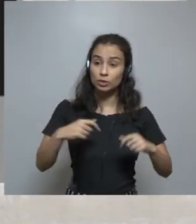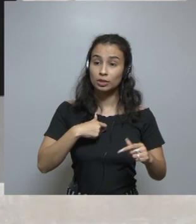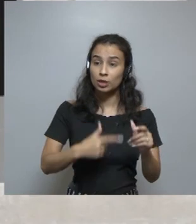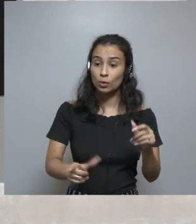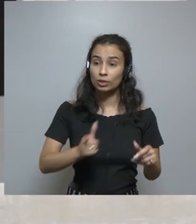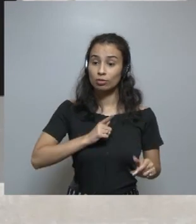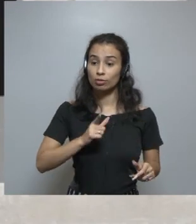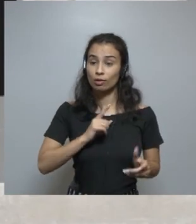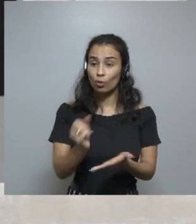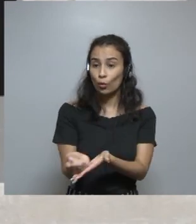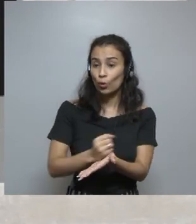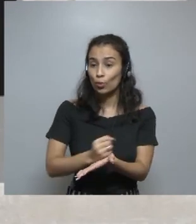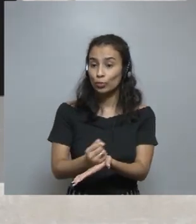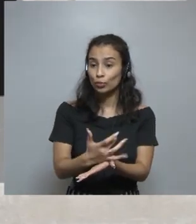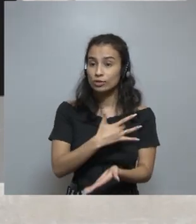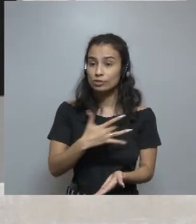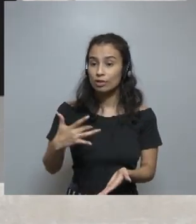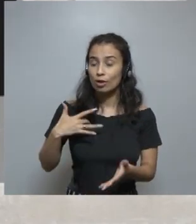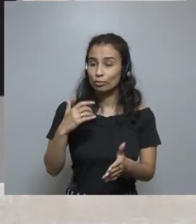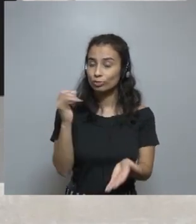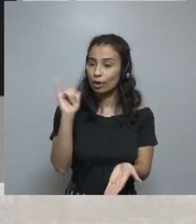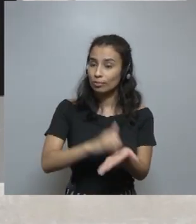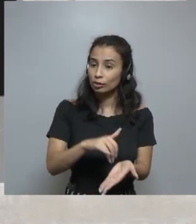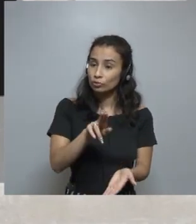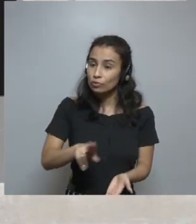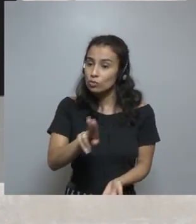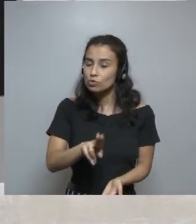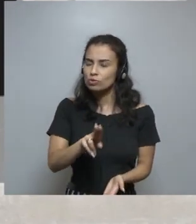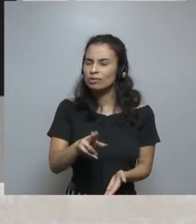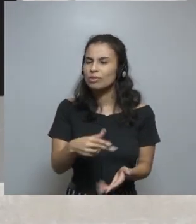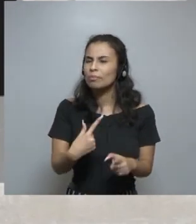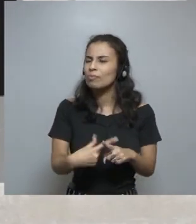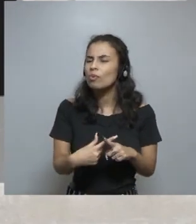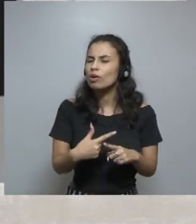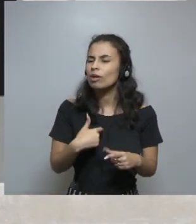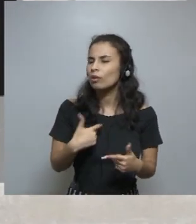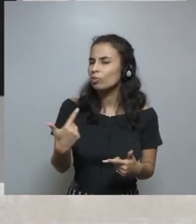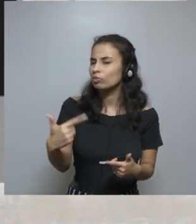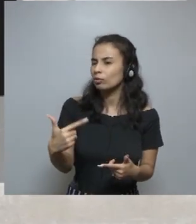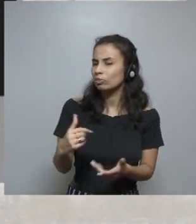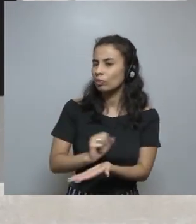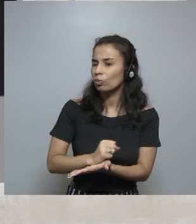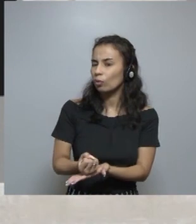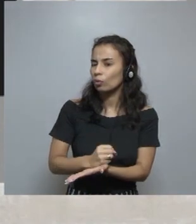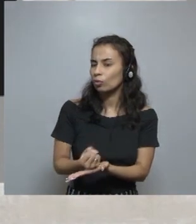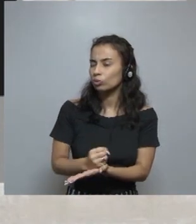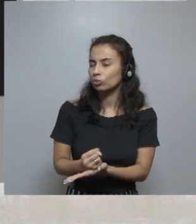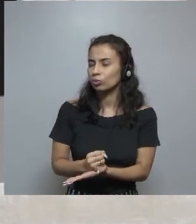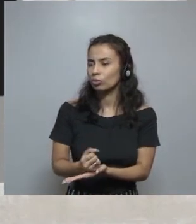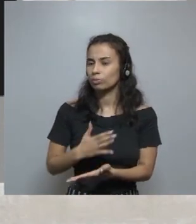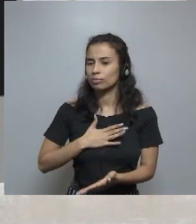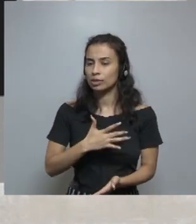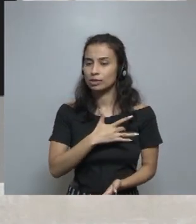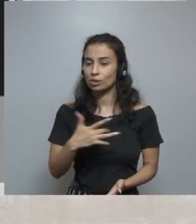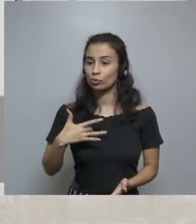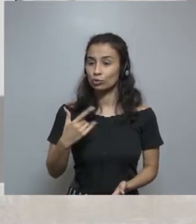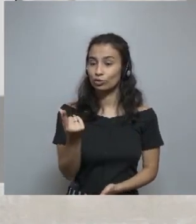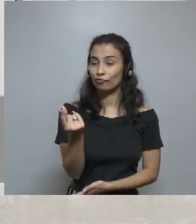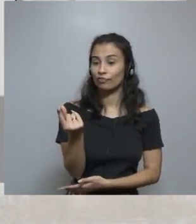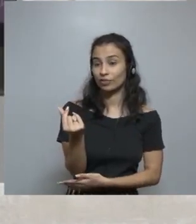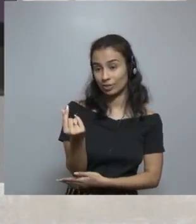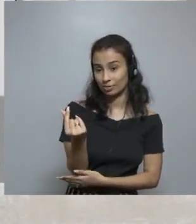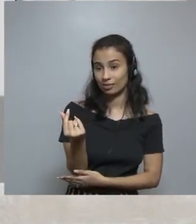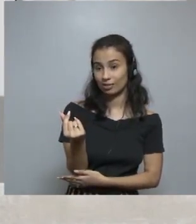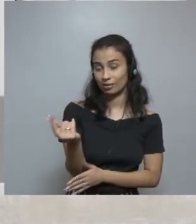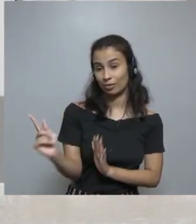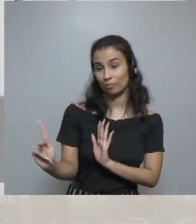tener un control incluso de mi salud por una aplicación, ¿por qué no puedo tener este control de la